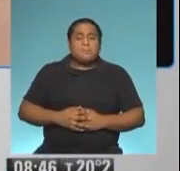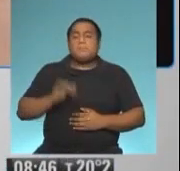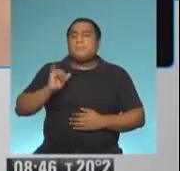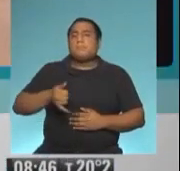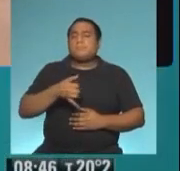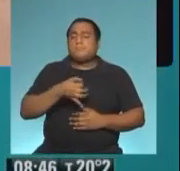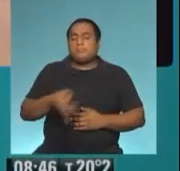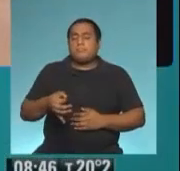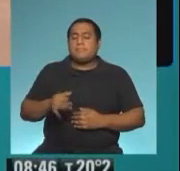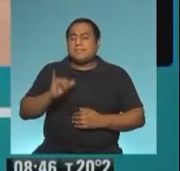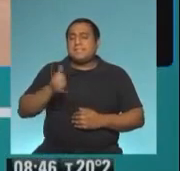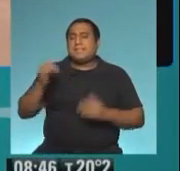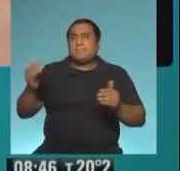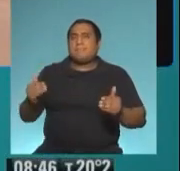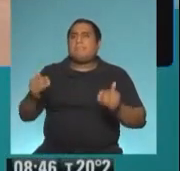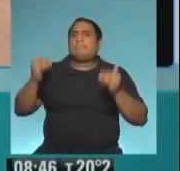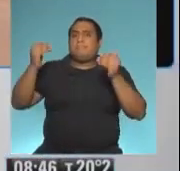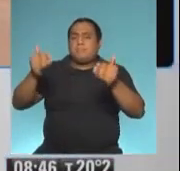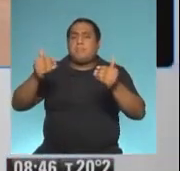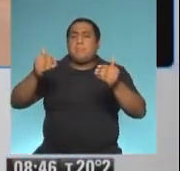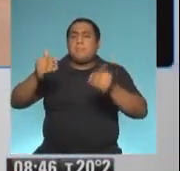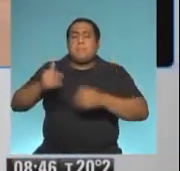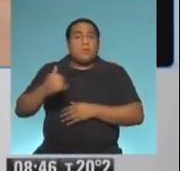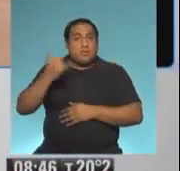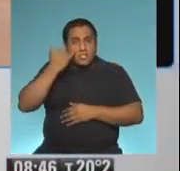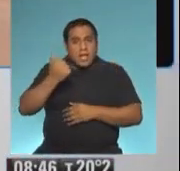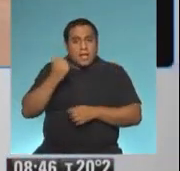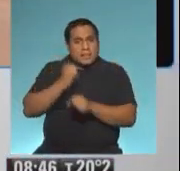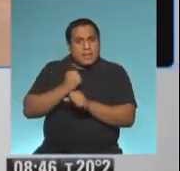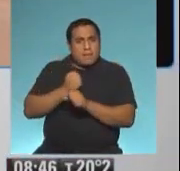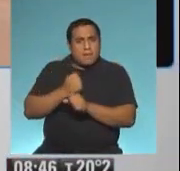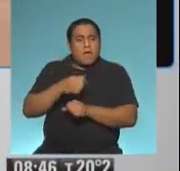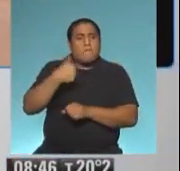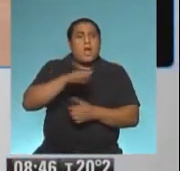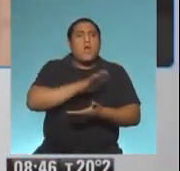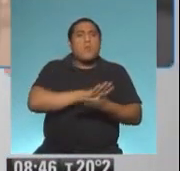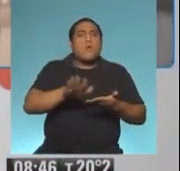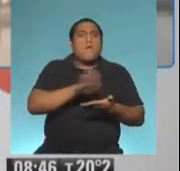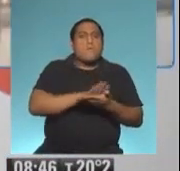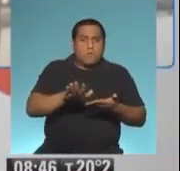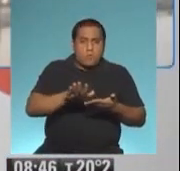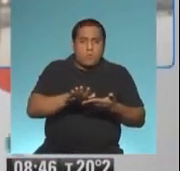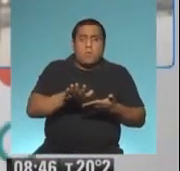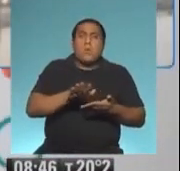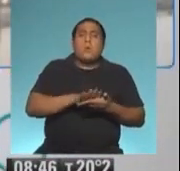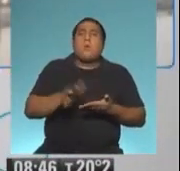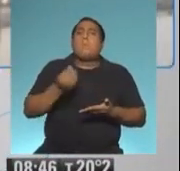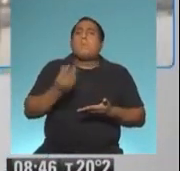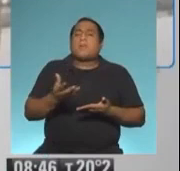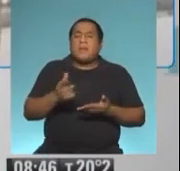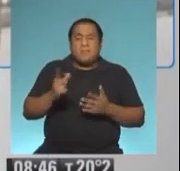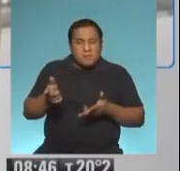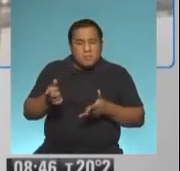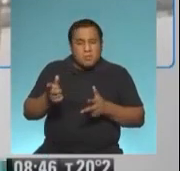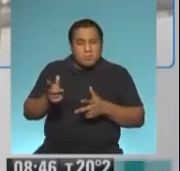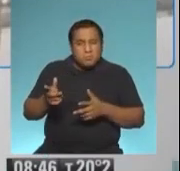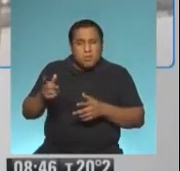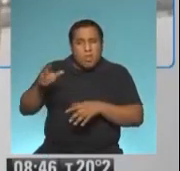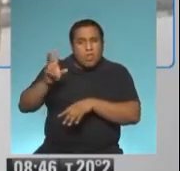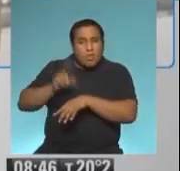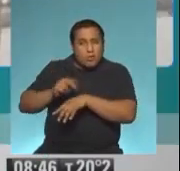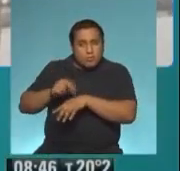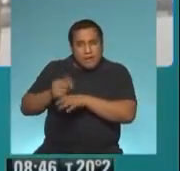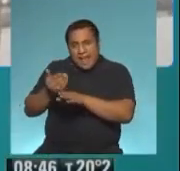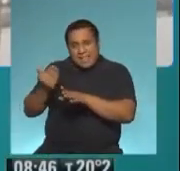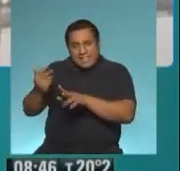Exactamente, se prorrogó, pero ya estamos trabajando en otra nueva prórroga porque no, como bien decía la doctora